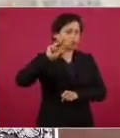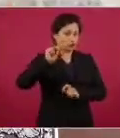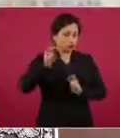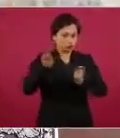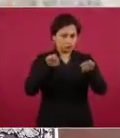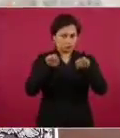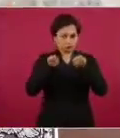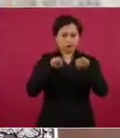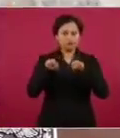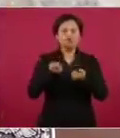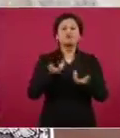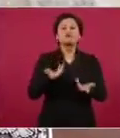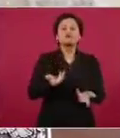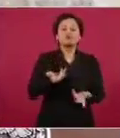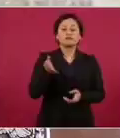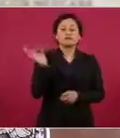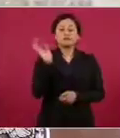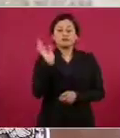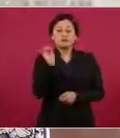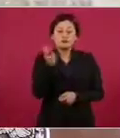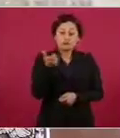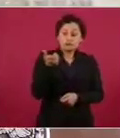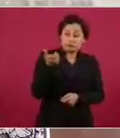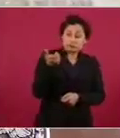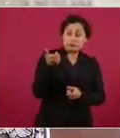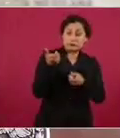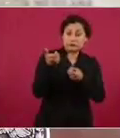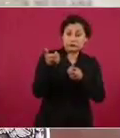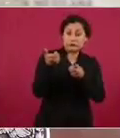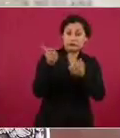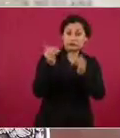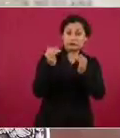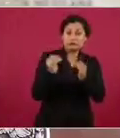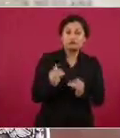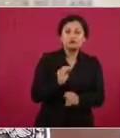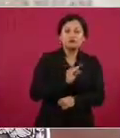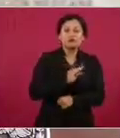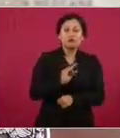bajar precios en 24 productos básicos. Gracias. Gracias. Gracias.